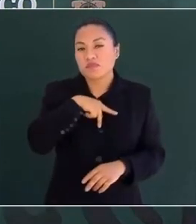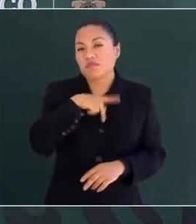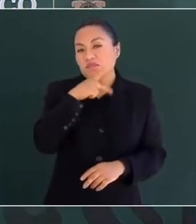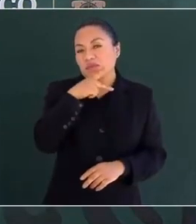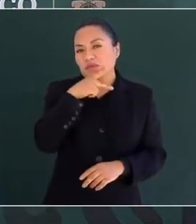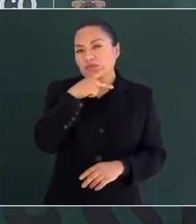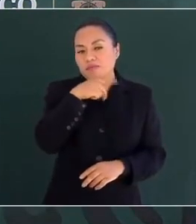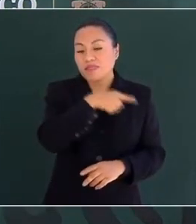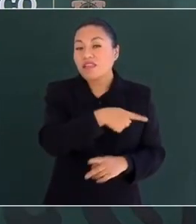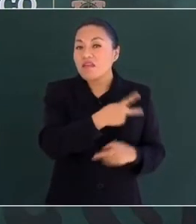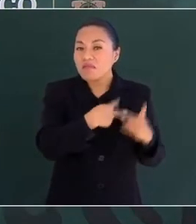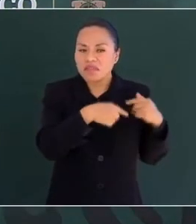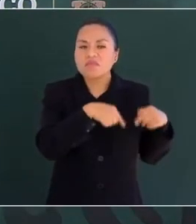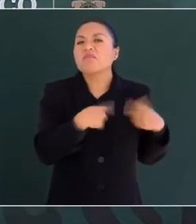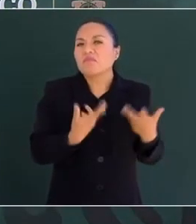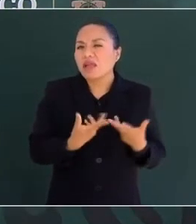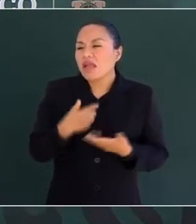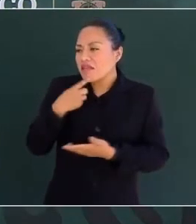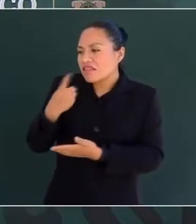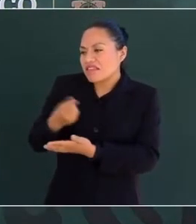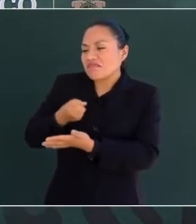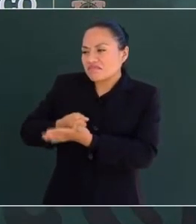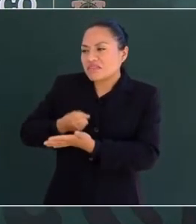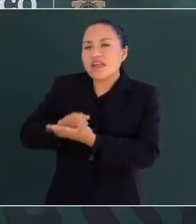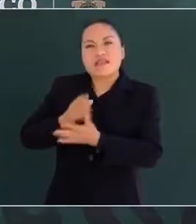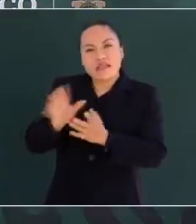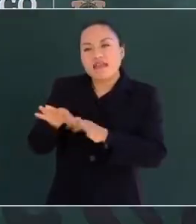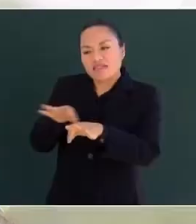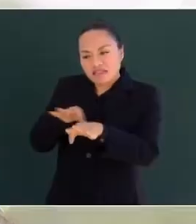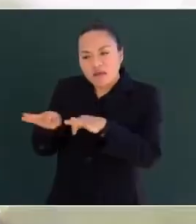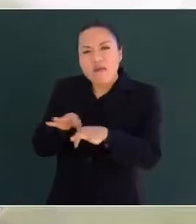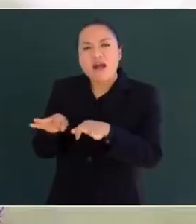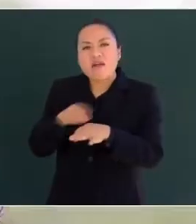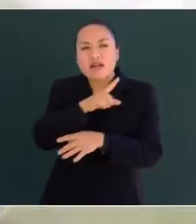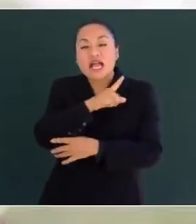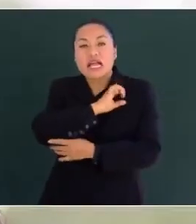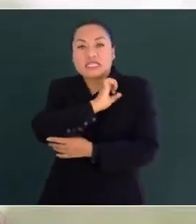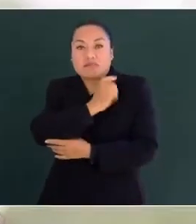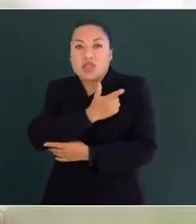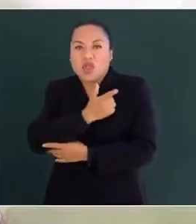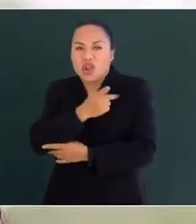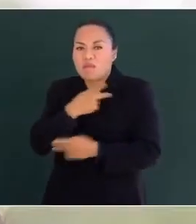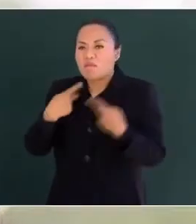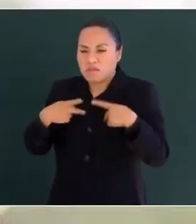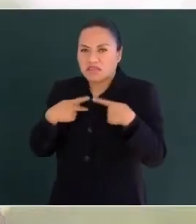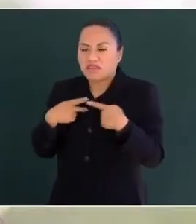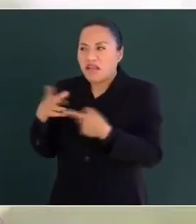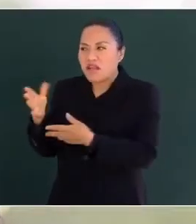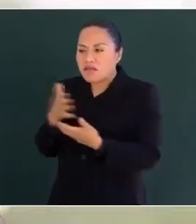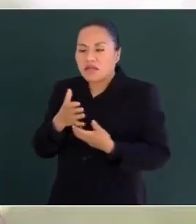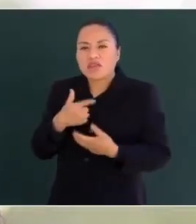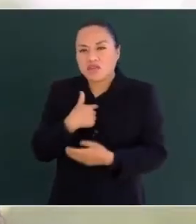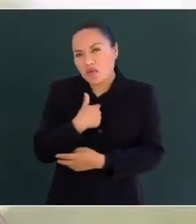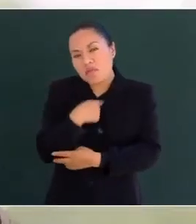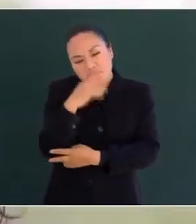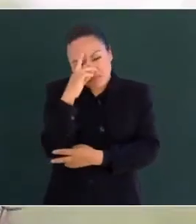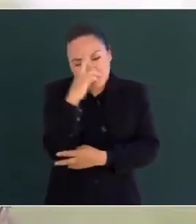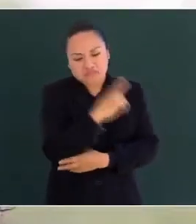viene a ofrecerme empleos y recompensas en nombre de los españoles, yo he respetado siempre a mi padre,